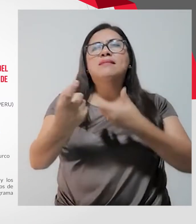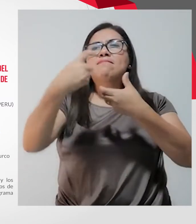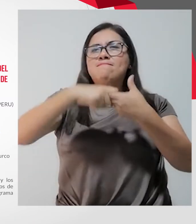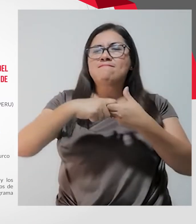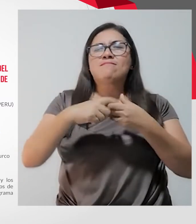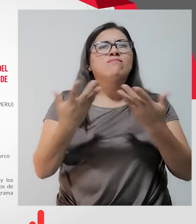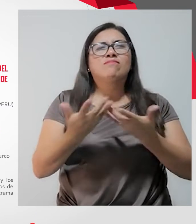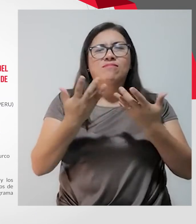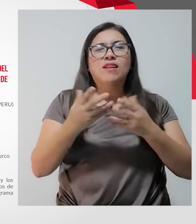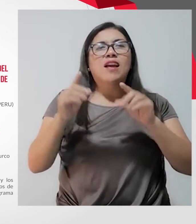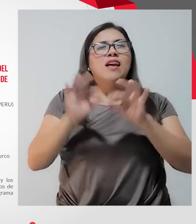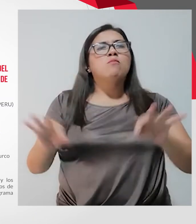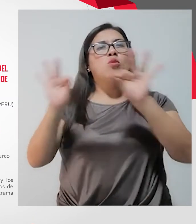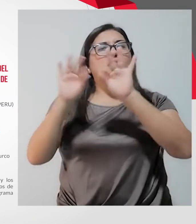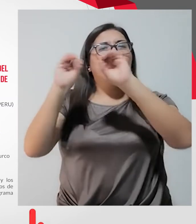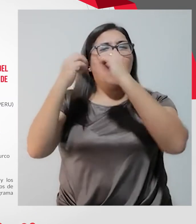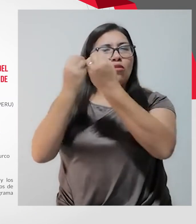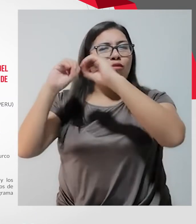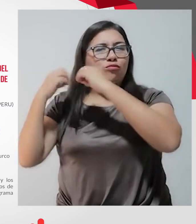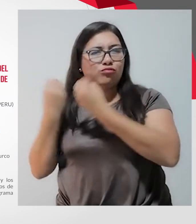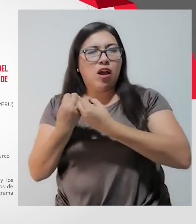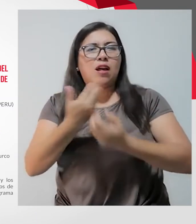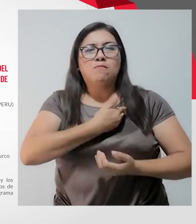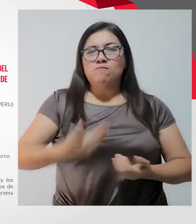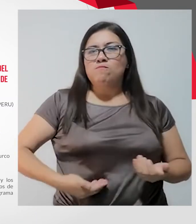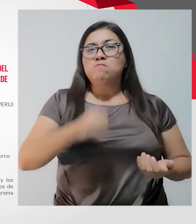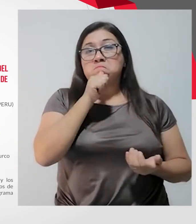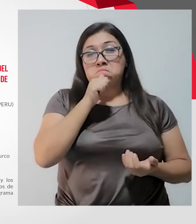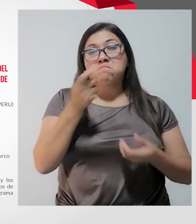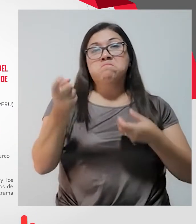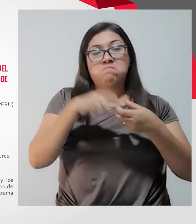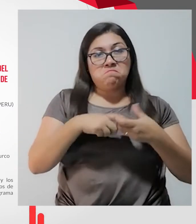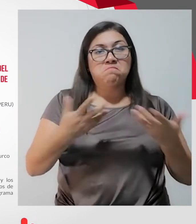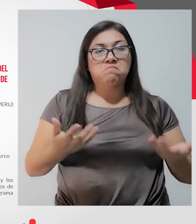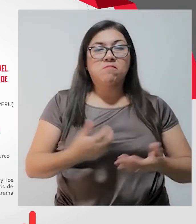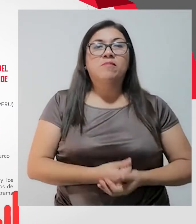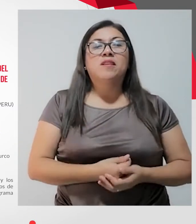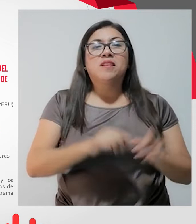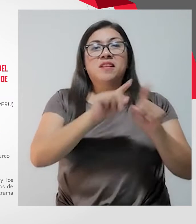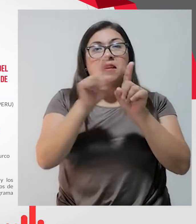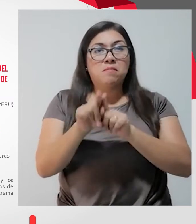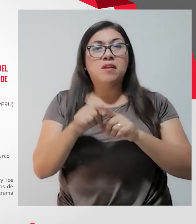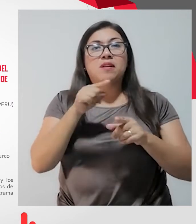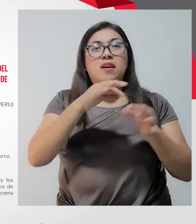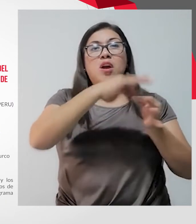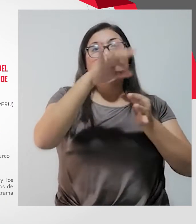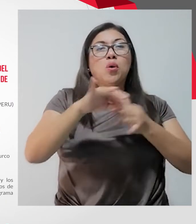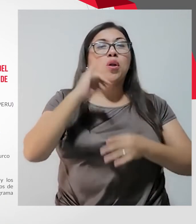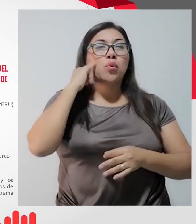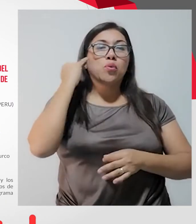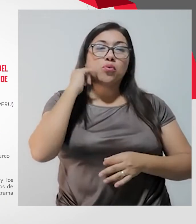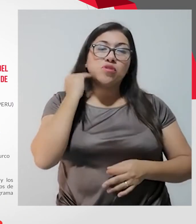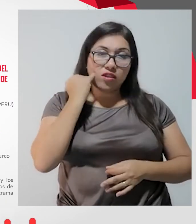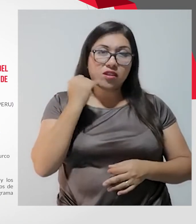participación de importantes organizaciones públicas y privadas, entre las que podemos destacar el Gobierno Regional de